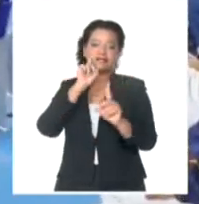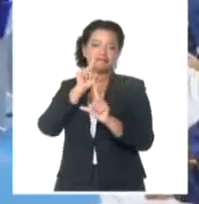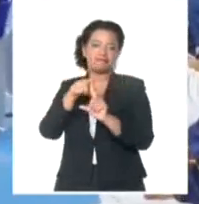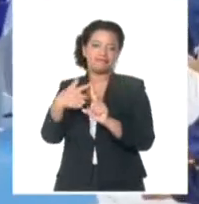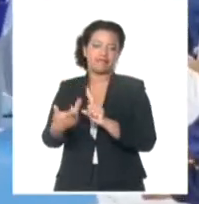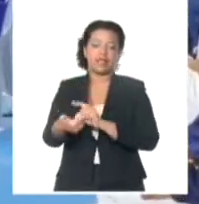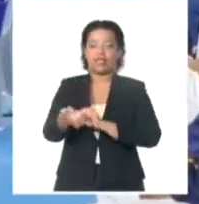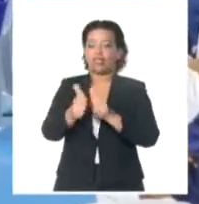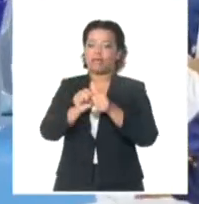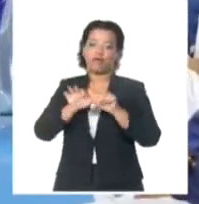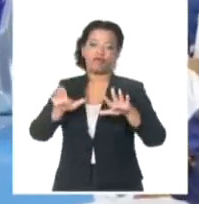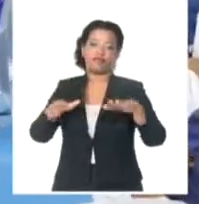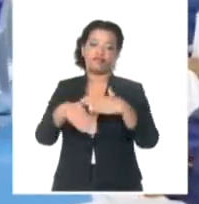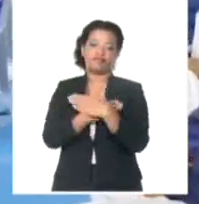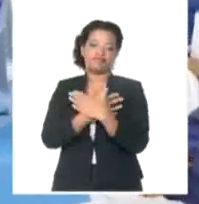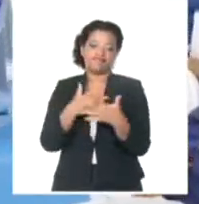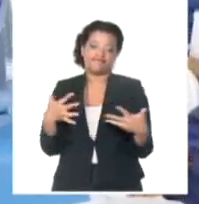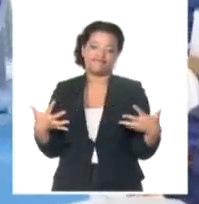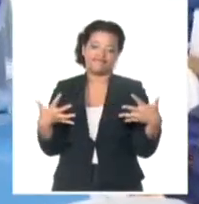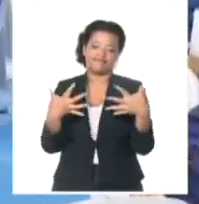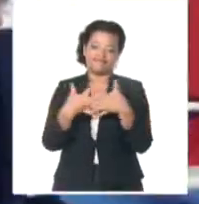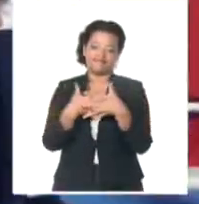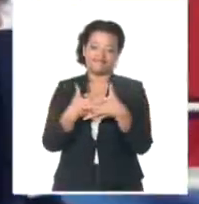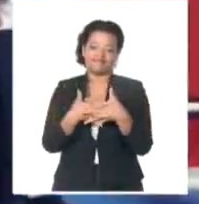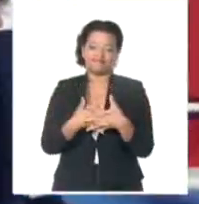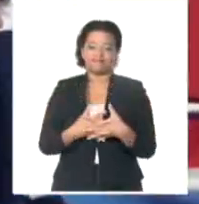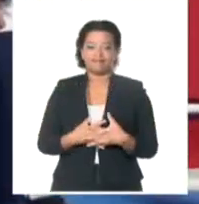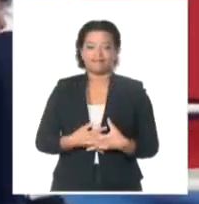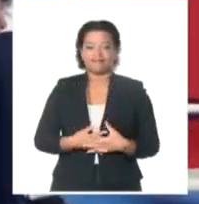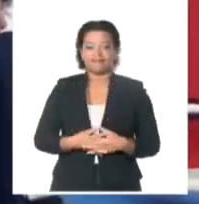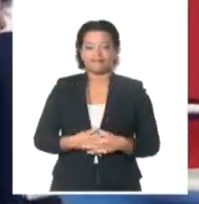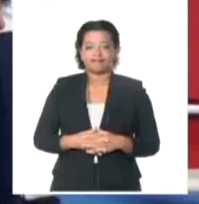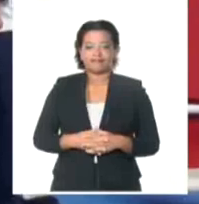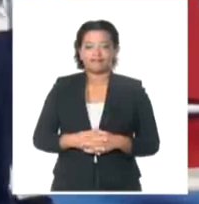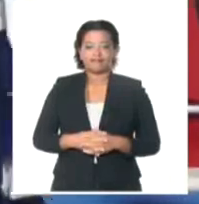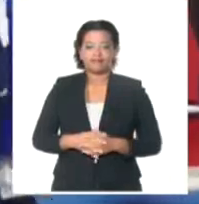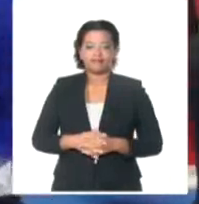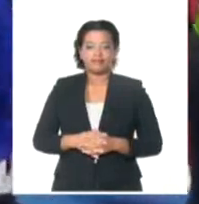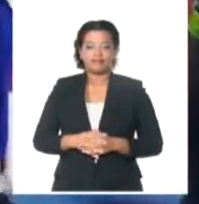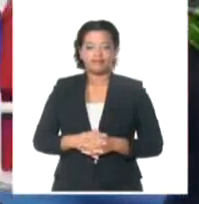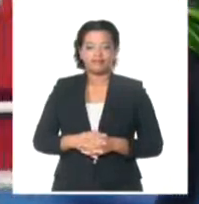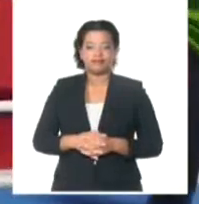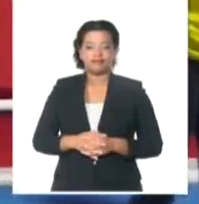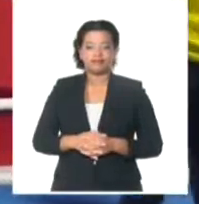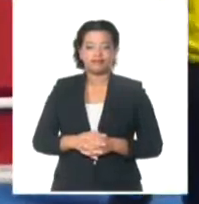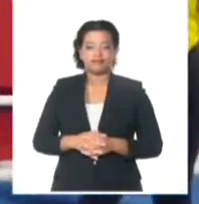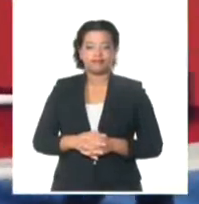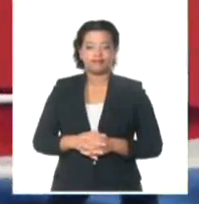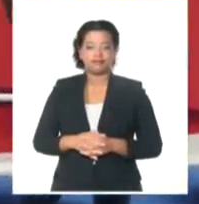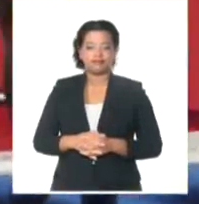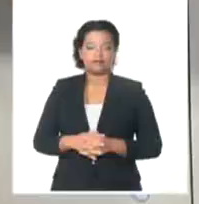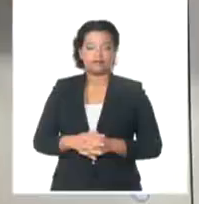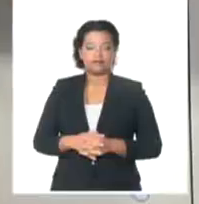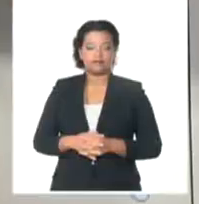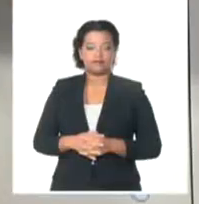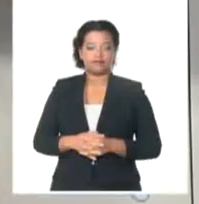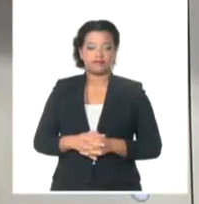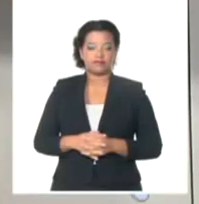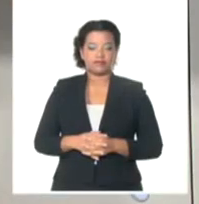símbolo de integración. Desde Venezuela, Nurka Dalancón y Amalia Ramos, para el Sistema Informativo de la Televisión Cubana.